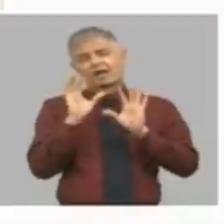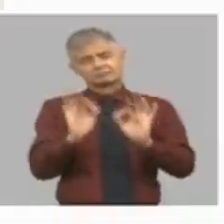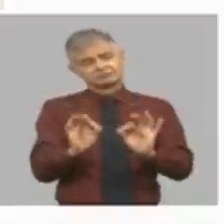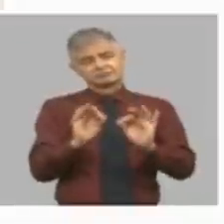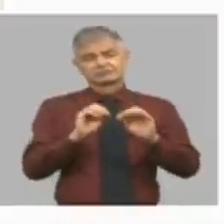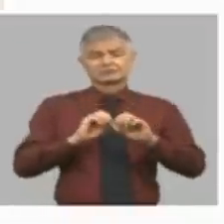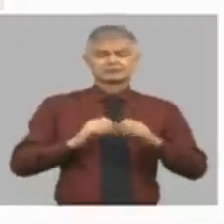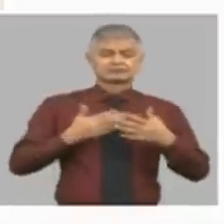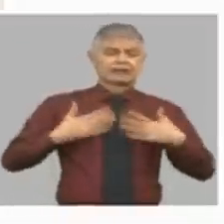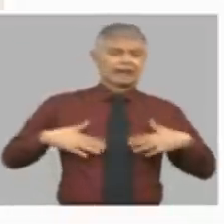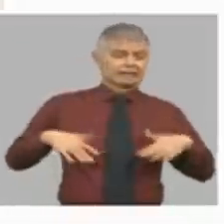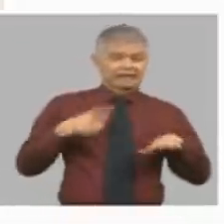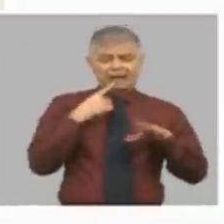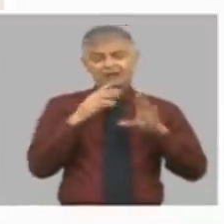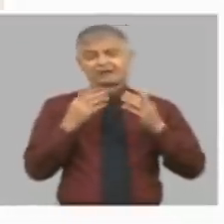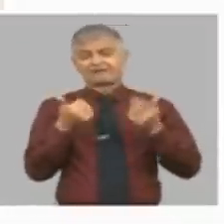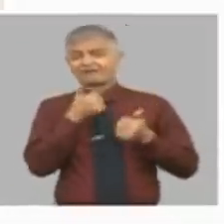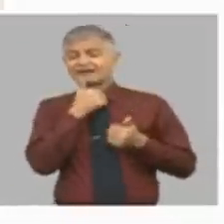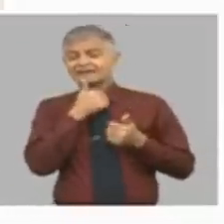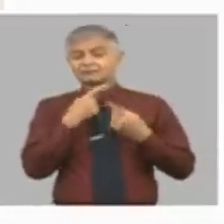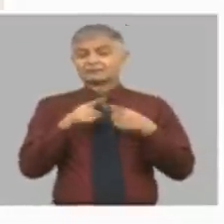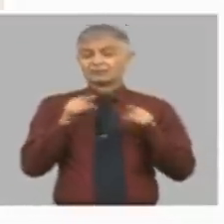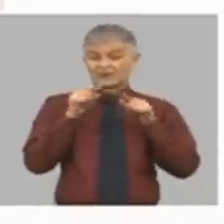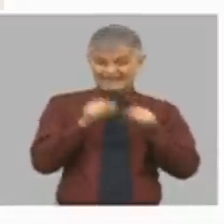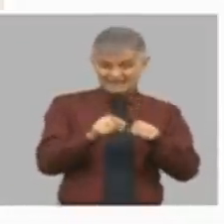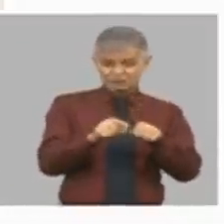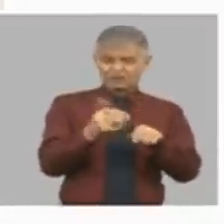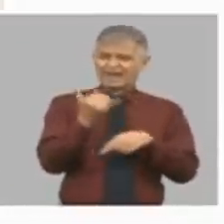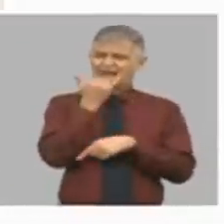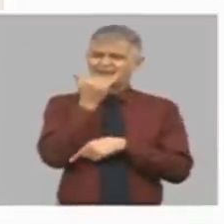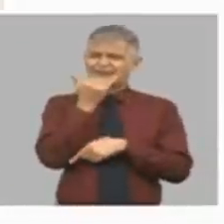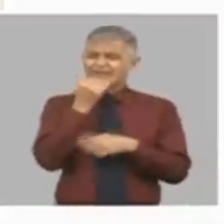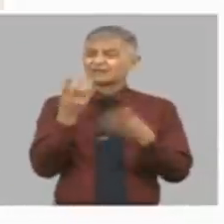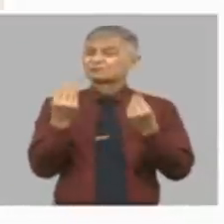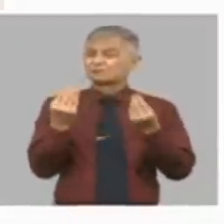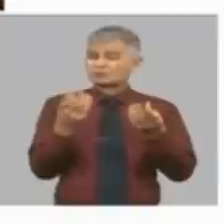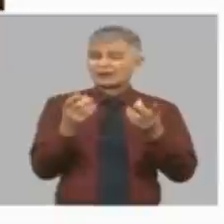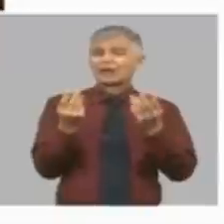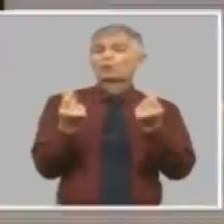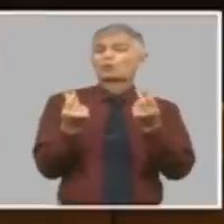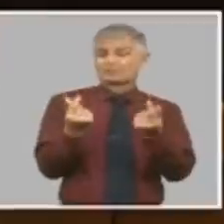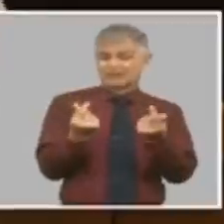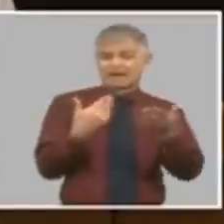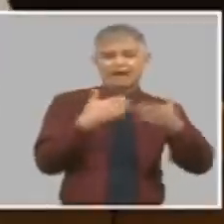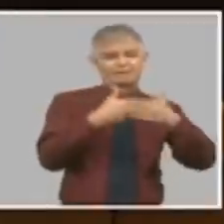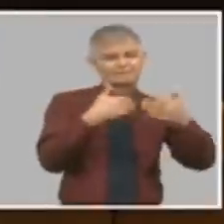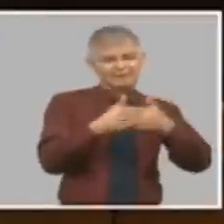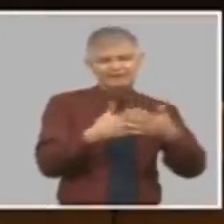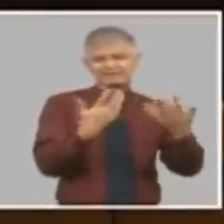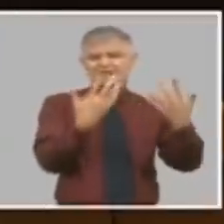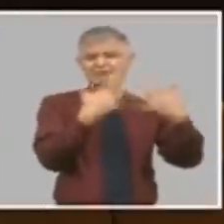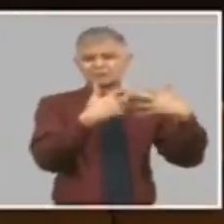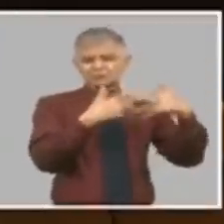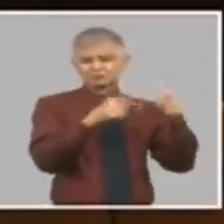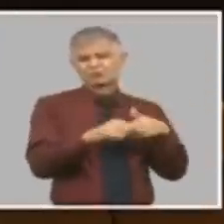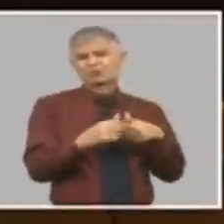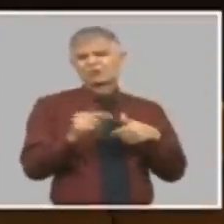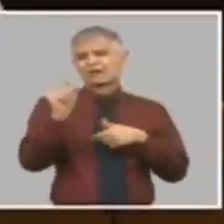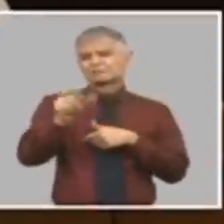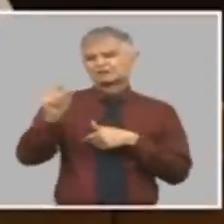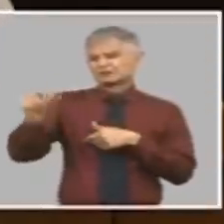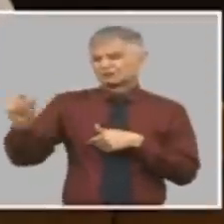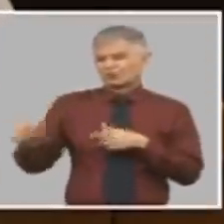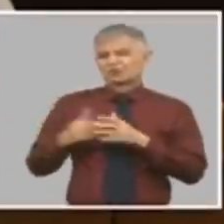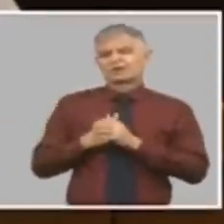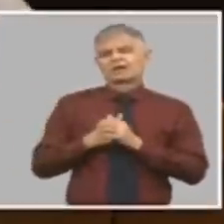devaluaciones tienen muchos efectos en economía en las empresas en los productores en las personas naturales